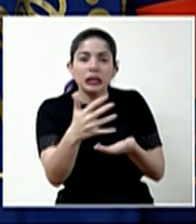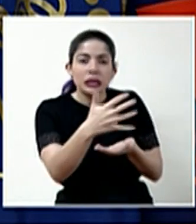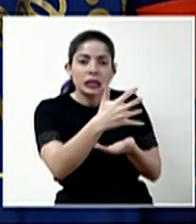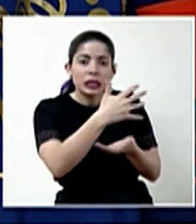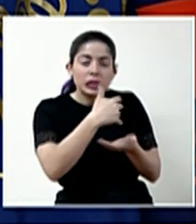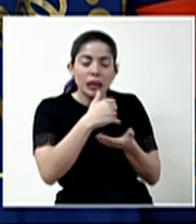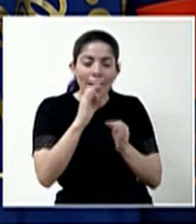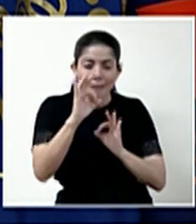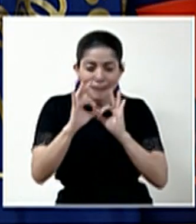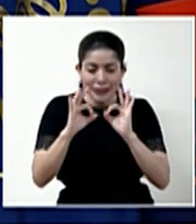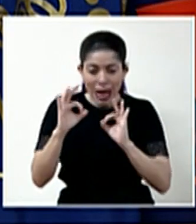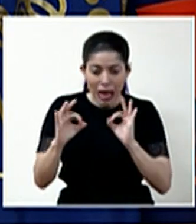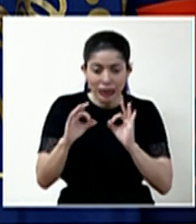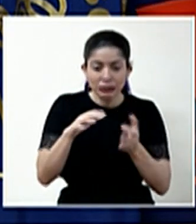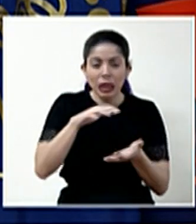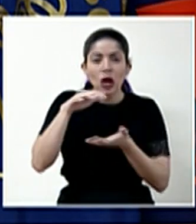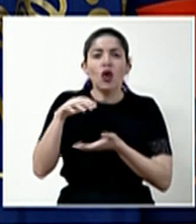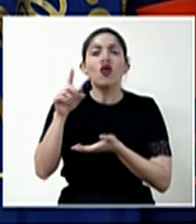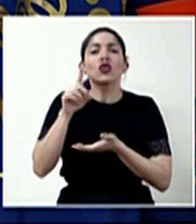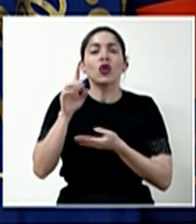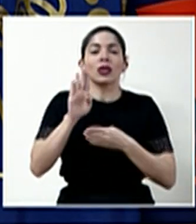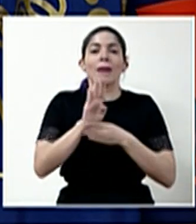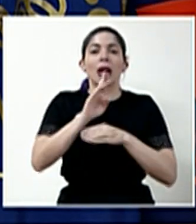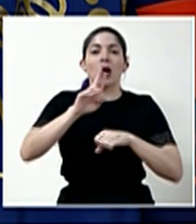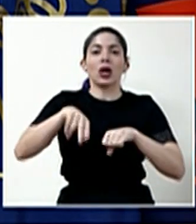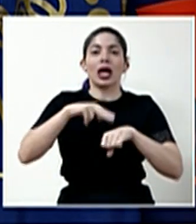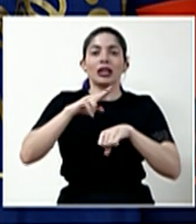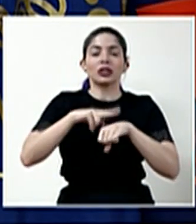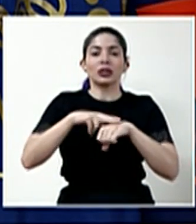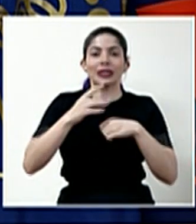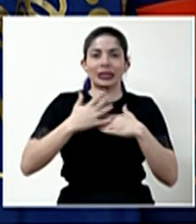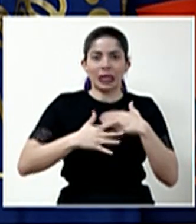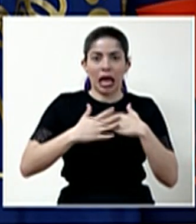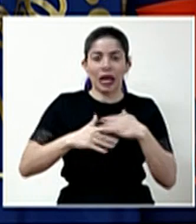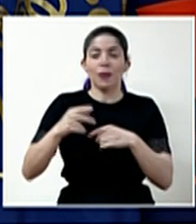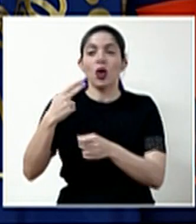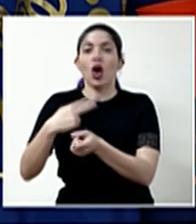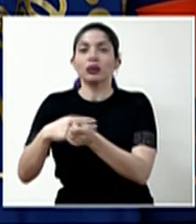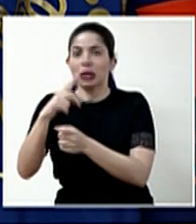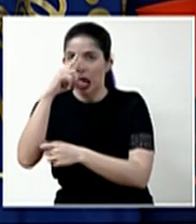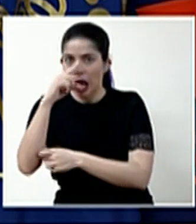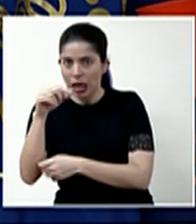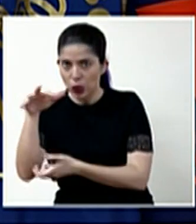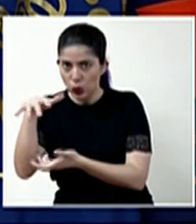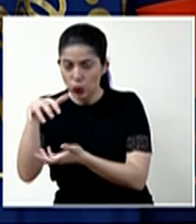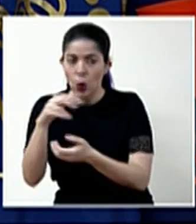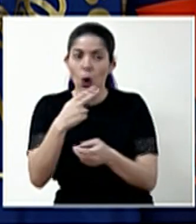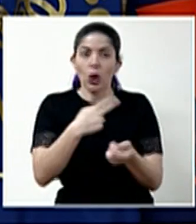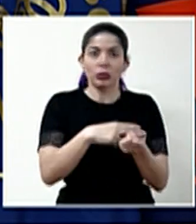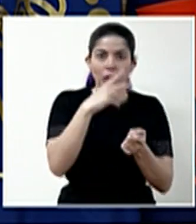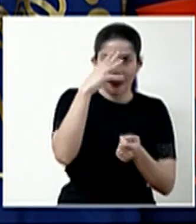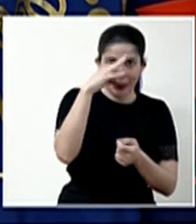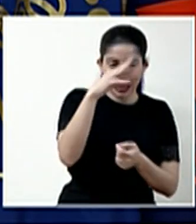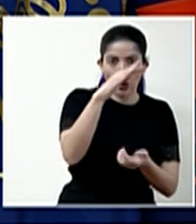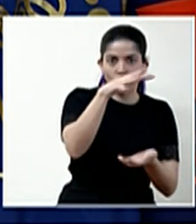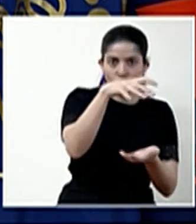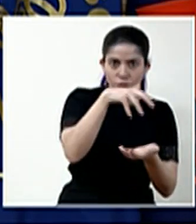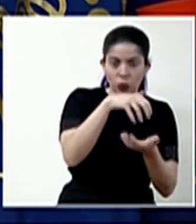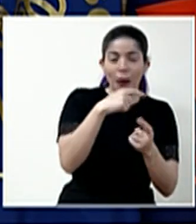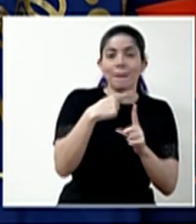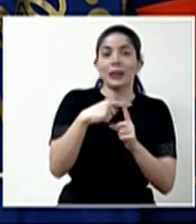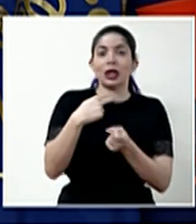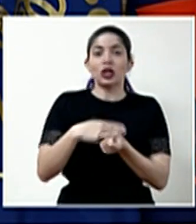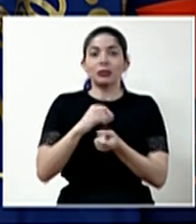esta plasma en el Banco Nacional de Sangre, en el Hospital Calderón Guardia, el Hospital México y el